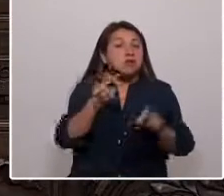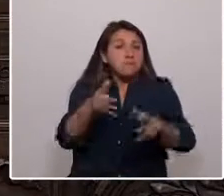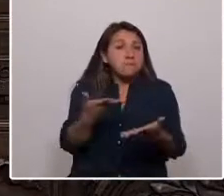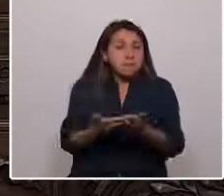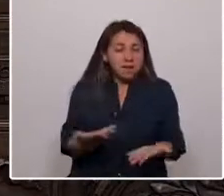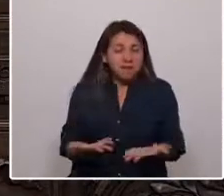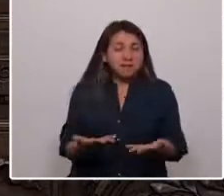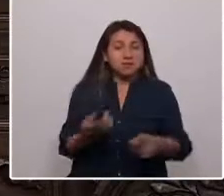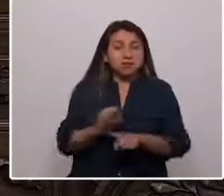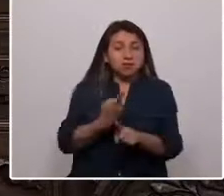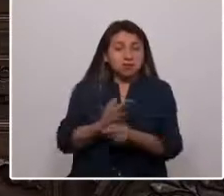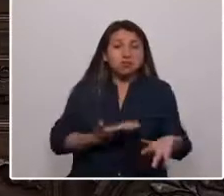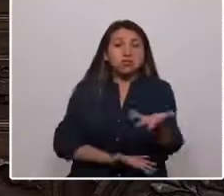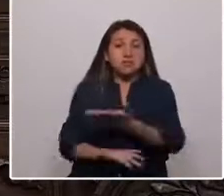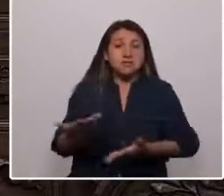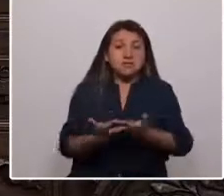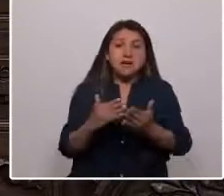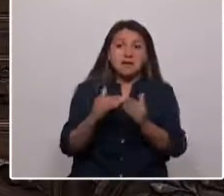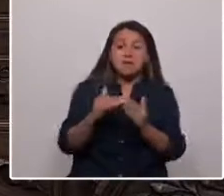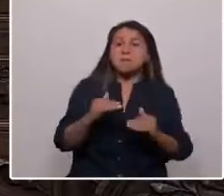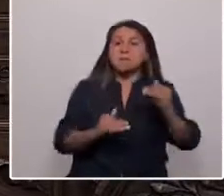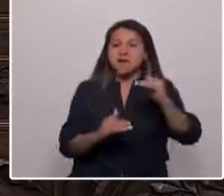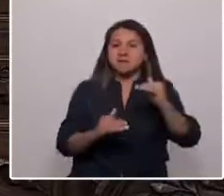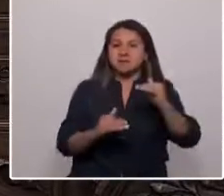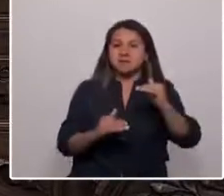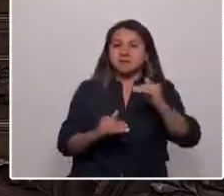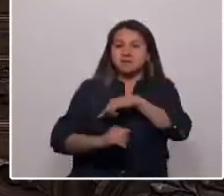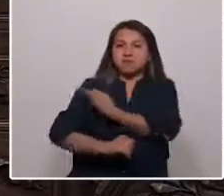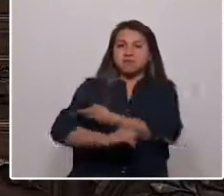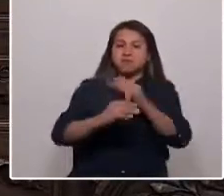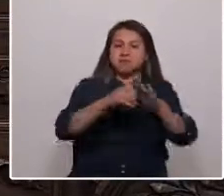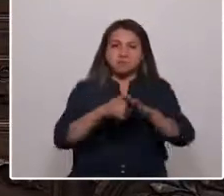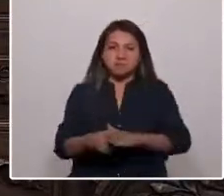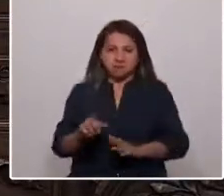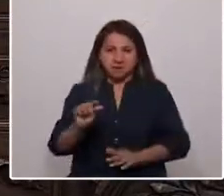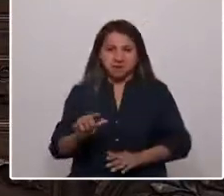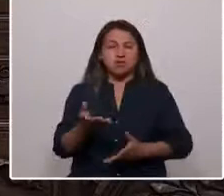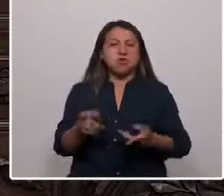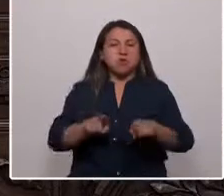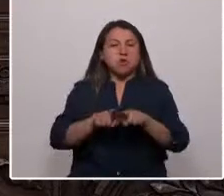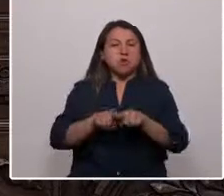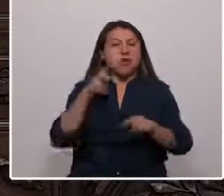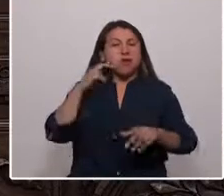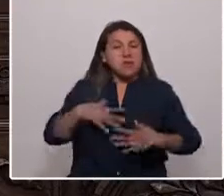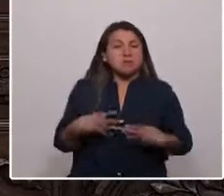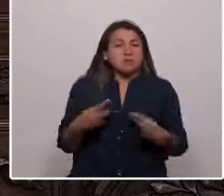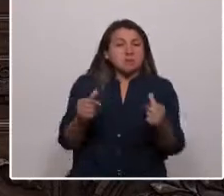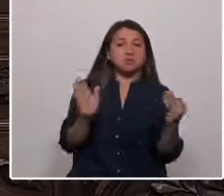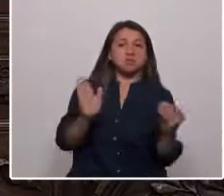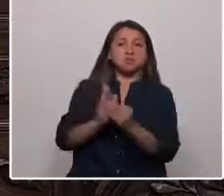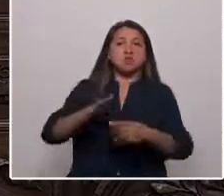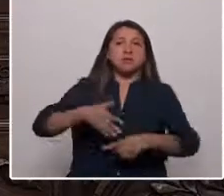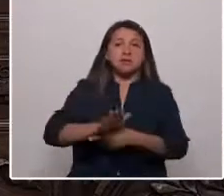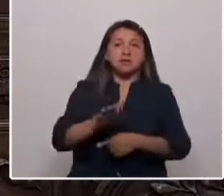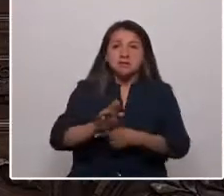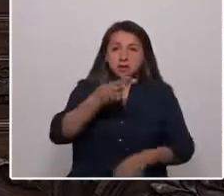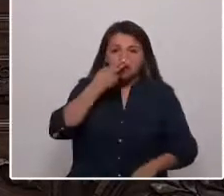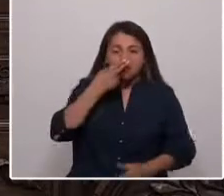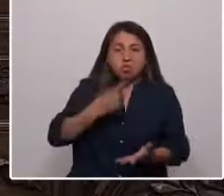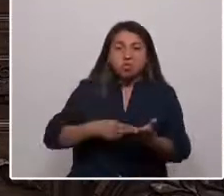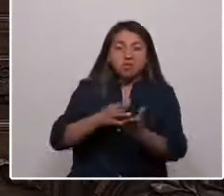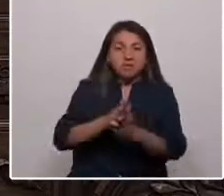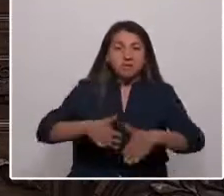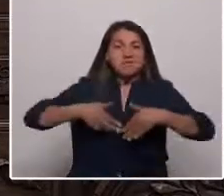donde el diálogo se antepone a la fuerza. Fue ese el espíritu que se plasmó el 15 de noviembre del 2019